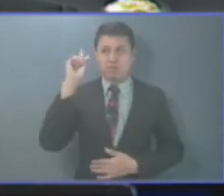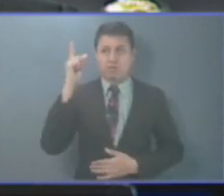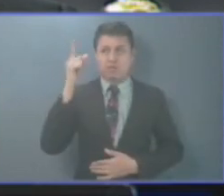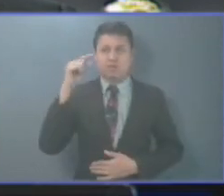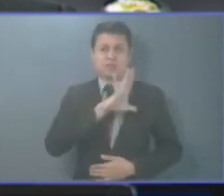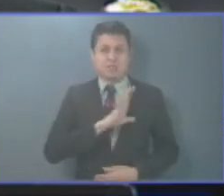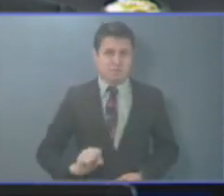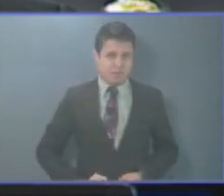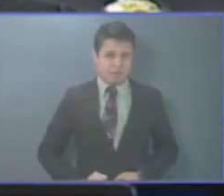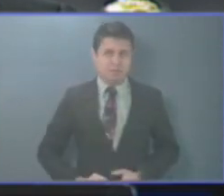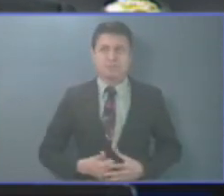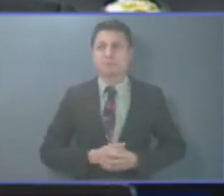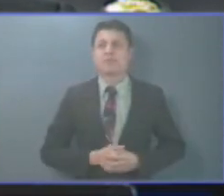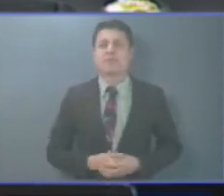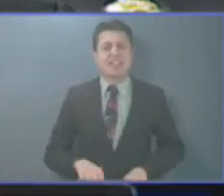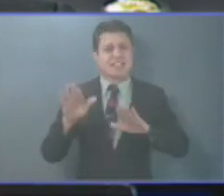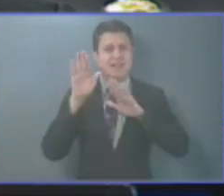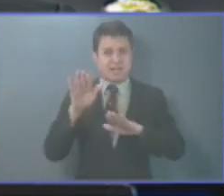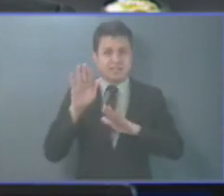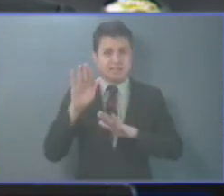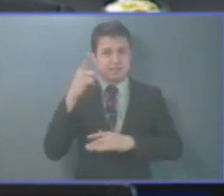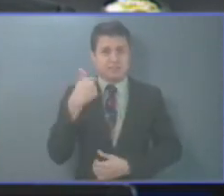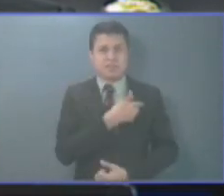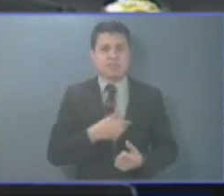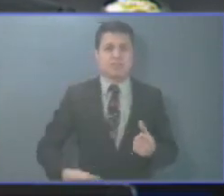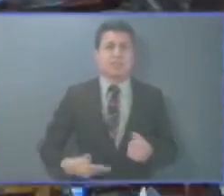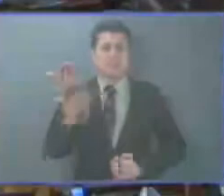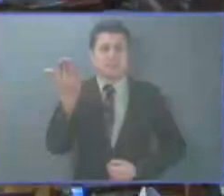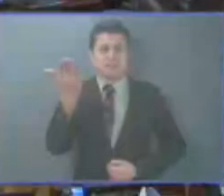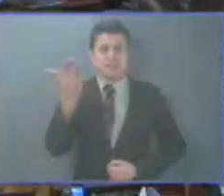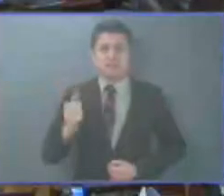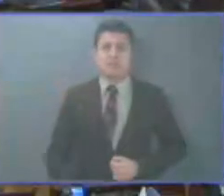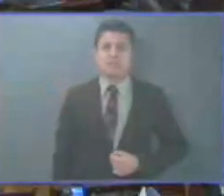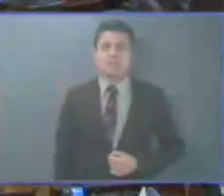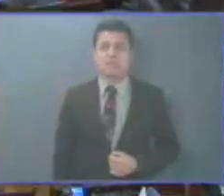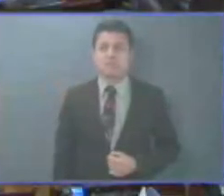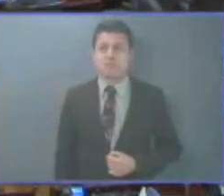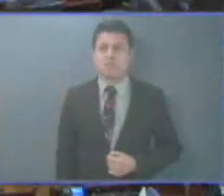Maestro Salvadoreño. Muchas gracias, Presidente. Gracias. Gracias. Gracias.